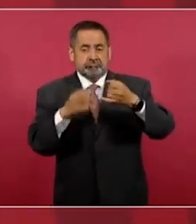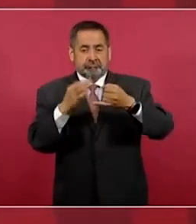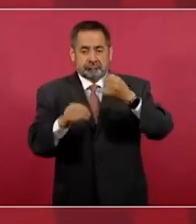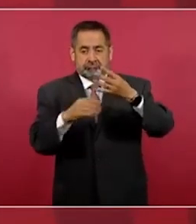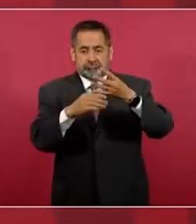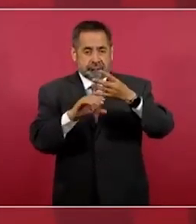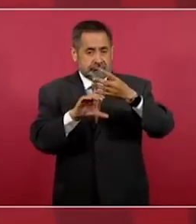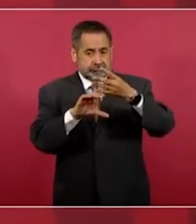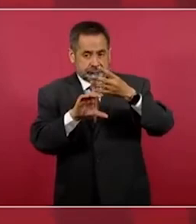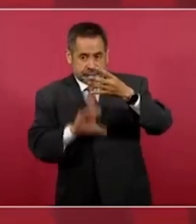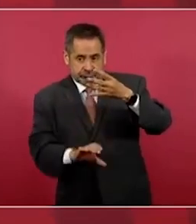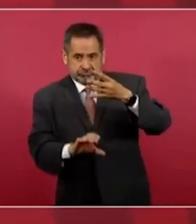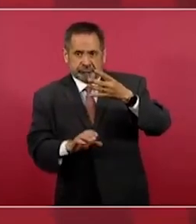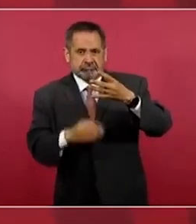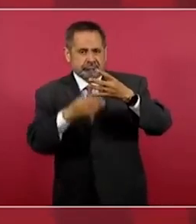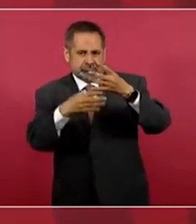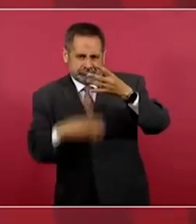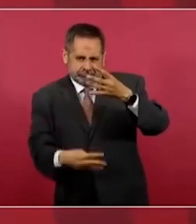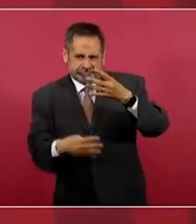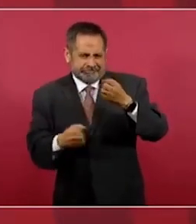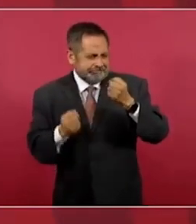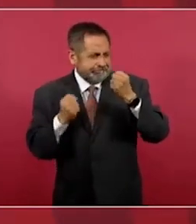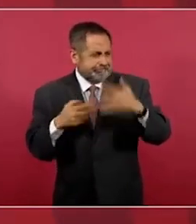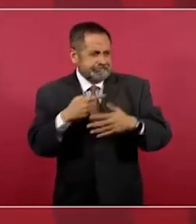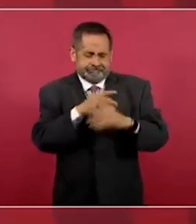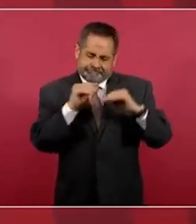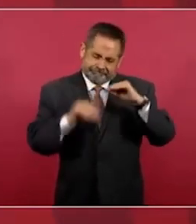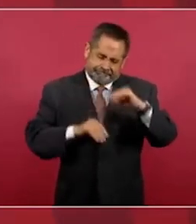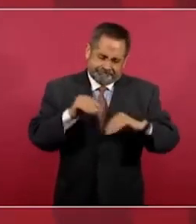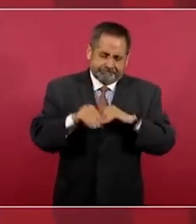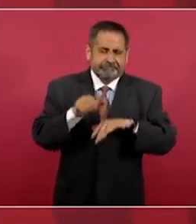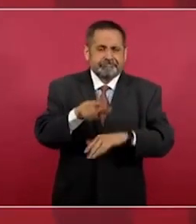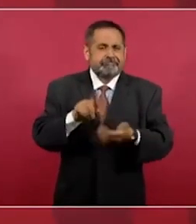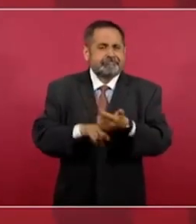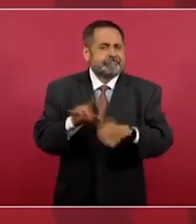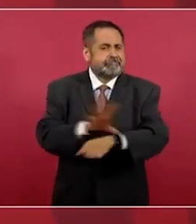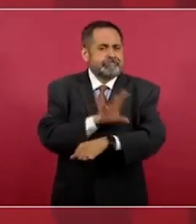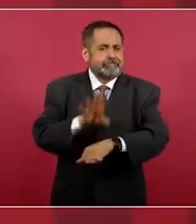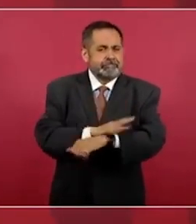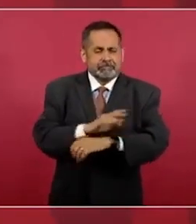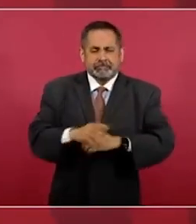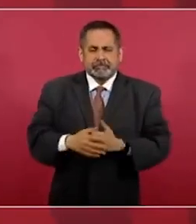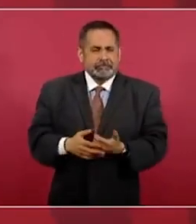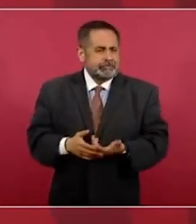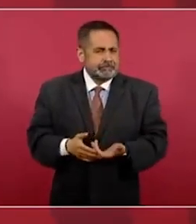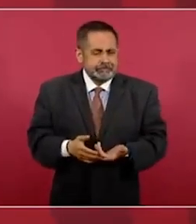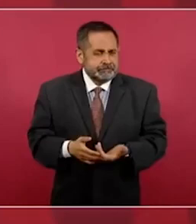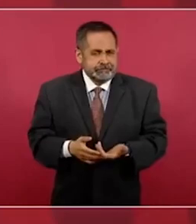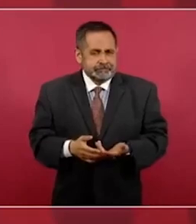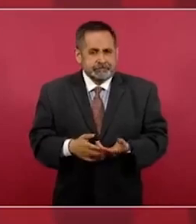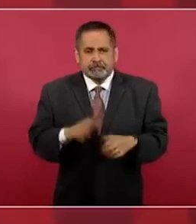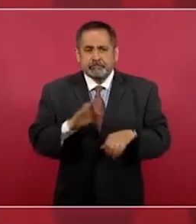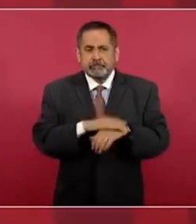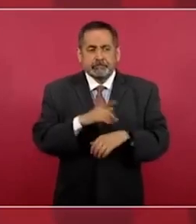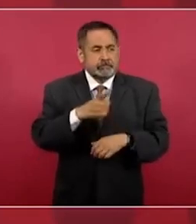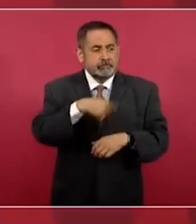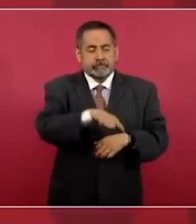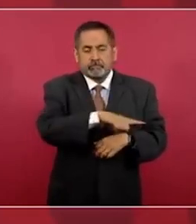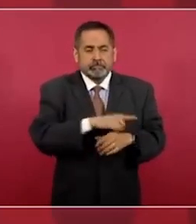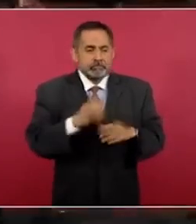con el sector energético, porque los abogados